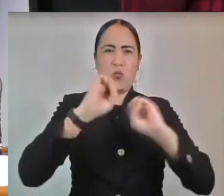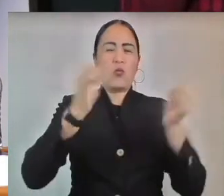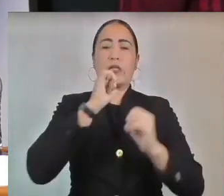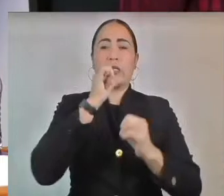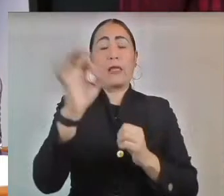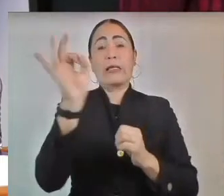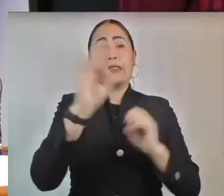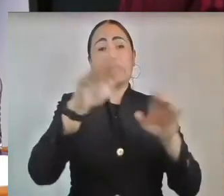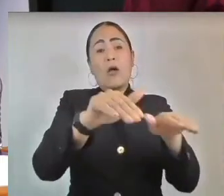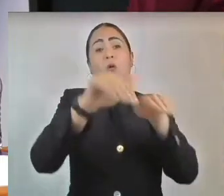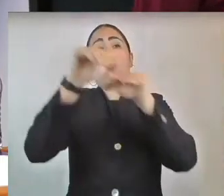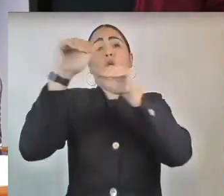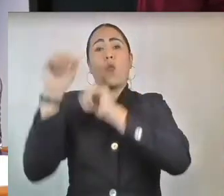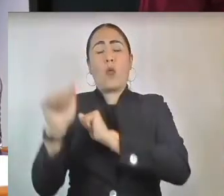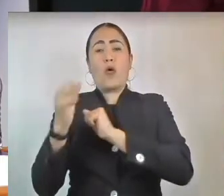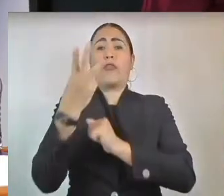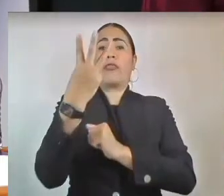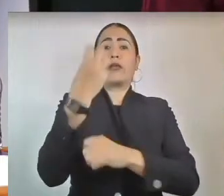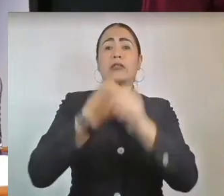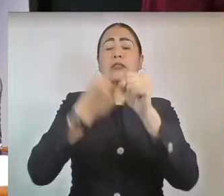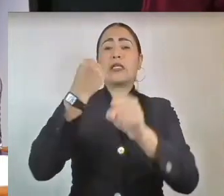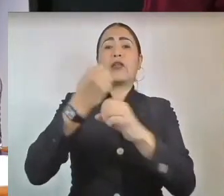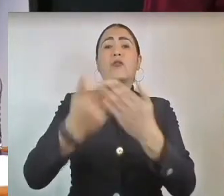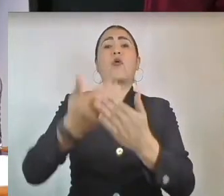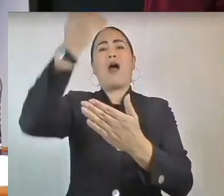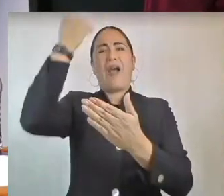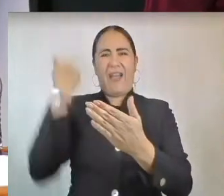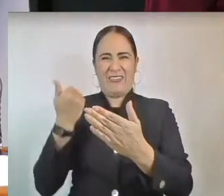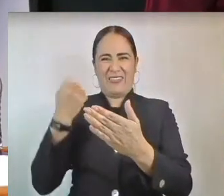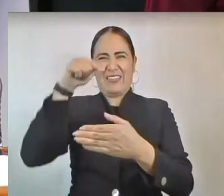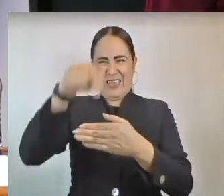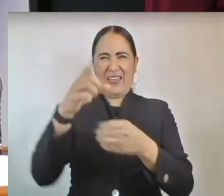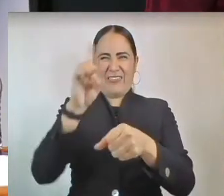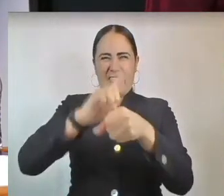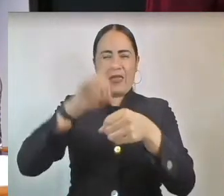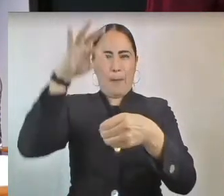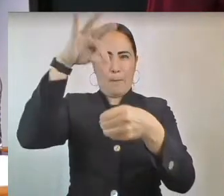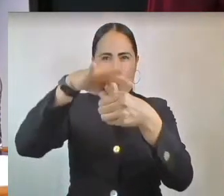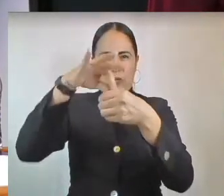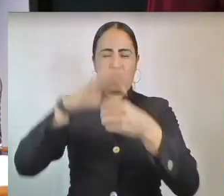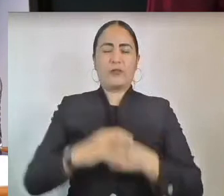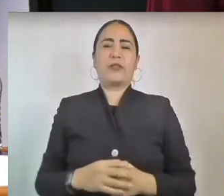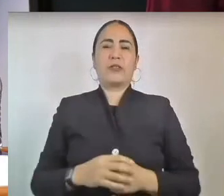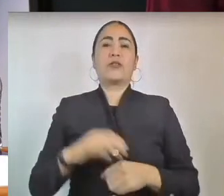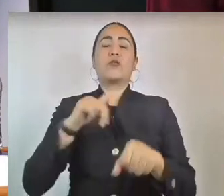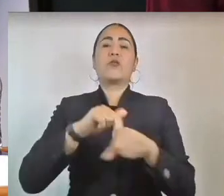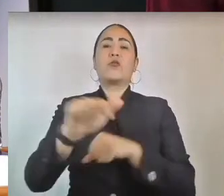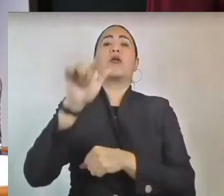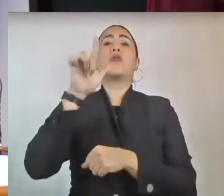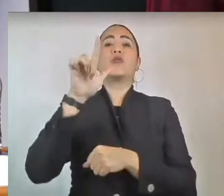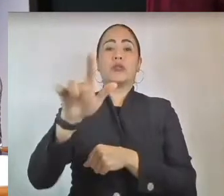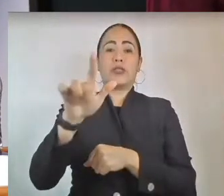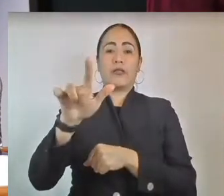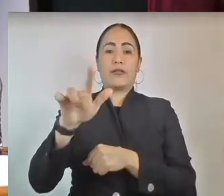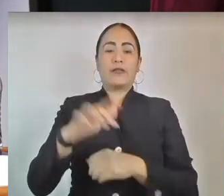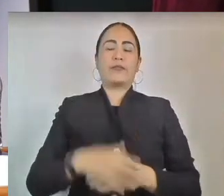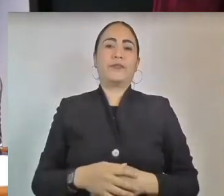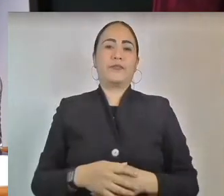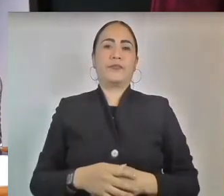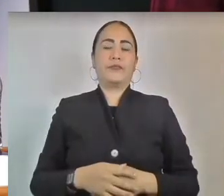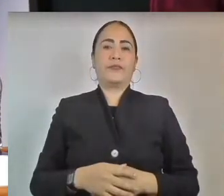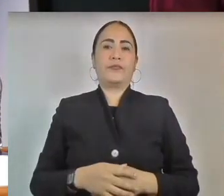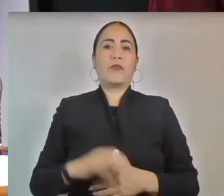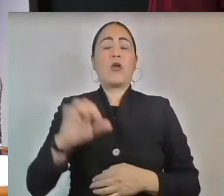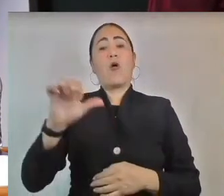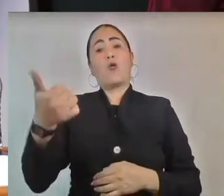con tres años de anticipación al día de su elección. Siete, no haber desempeñado cargo directivo en algún